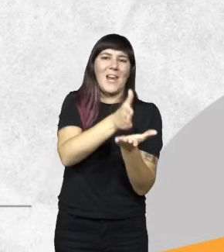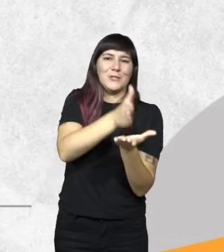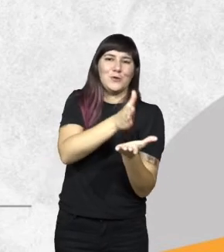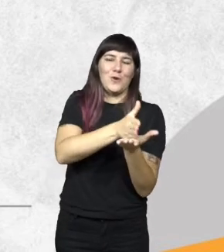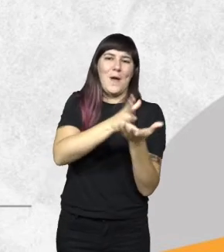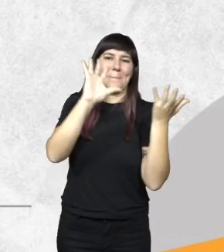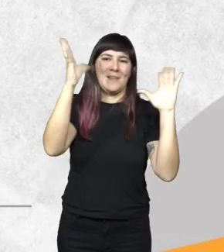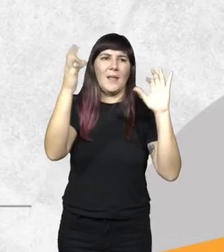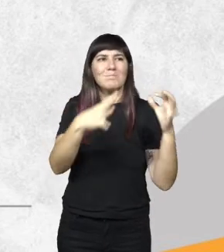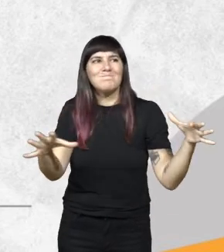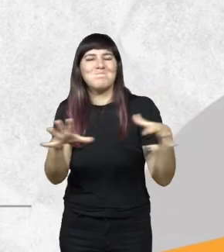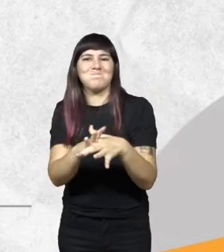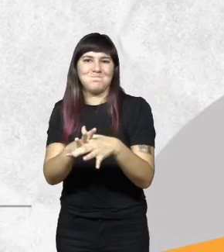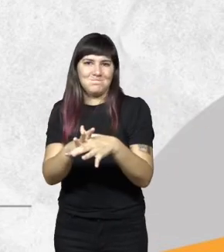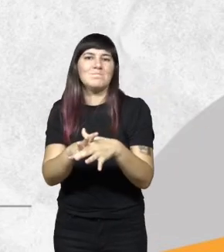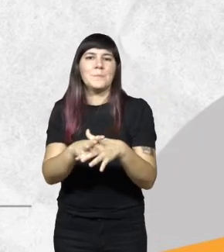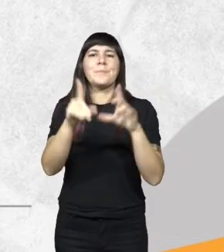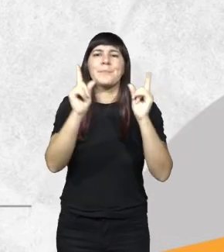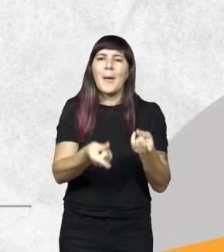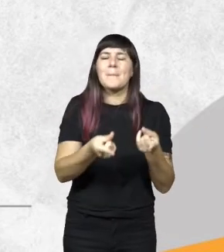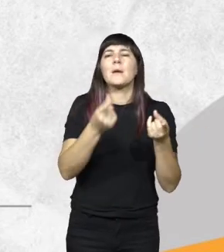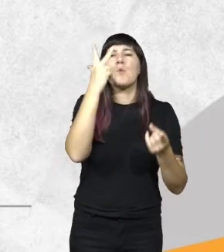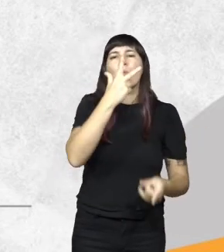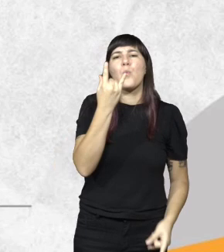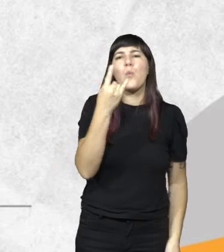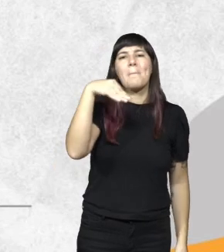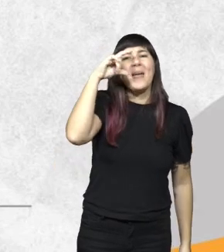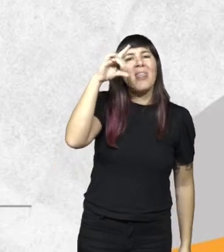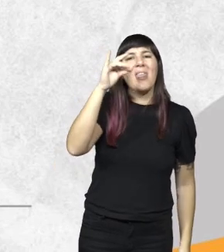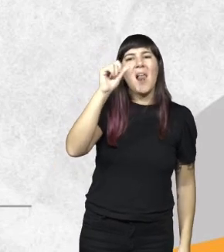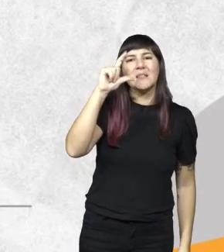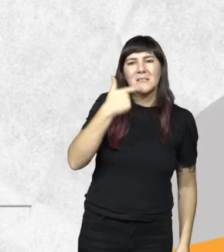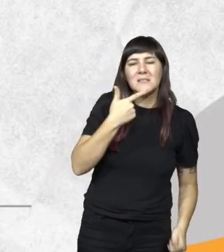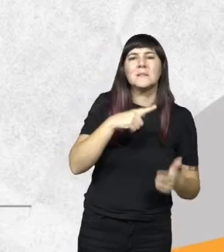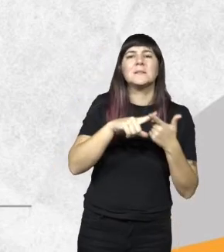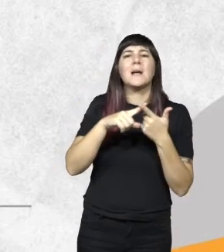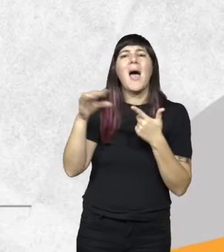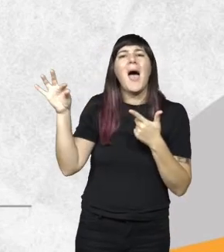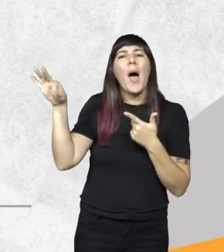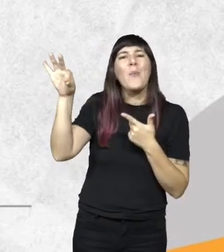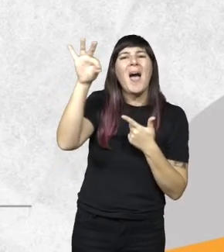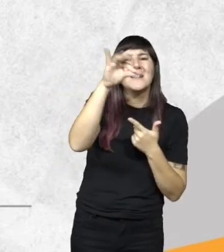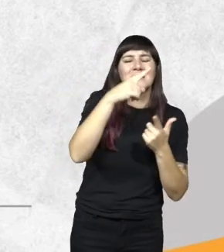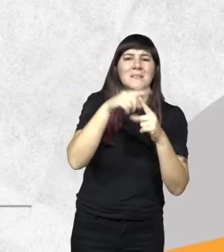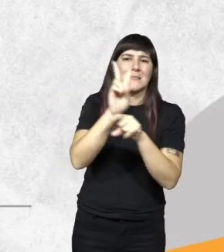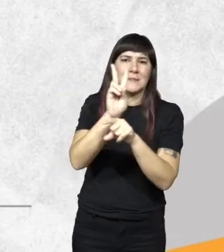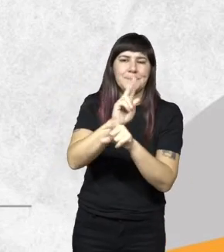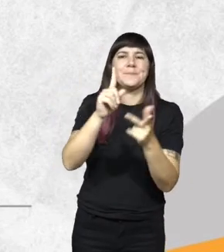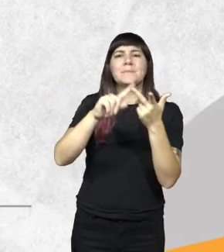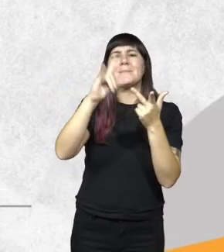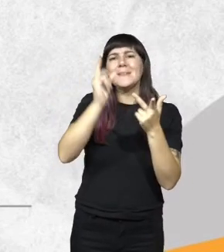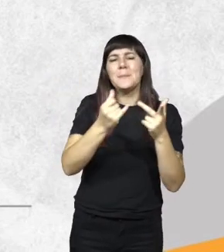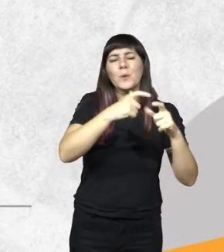tenemos marco regulatorio para los humedales programa de protección de las abejas sistema de gestión integrada de cuencas